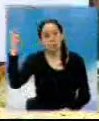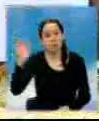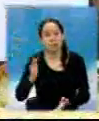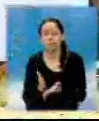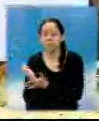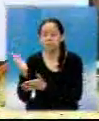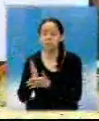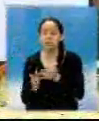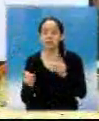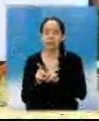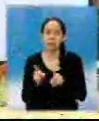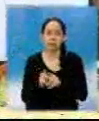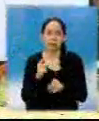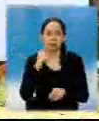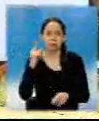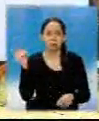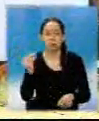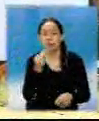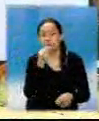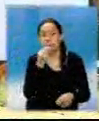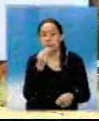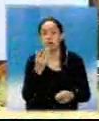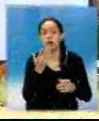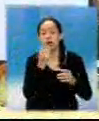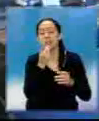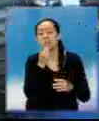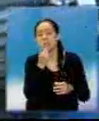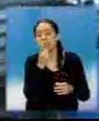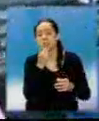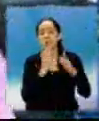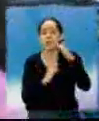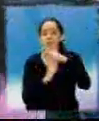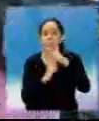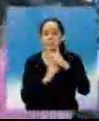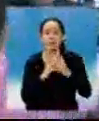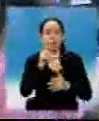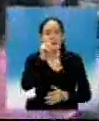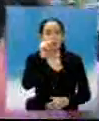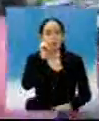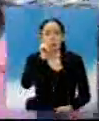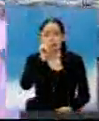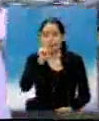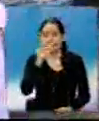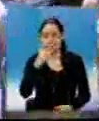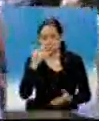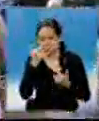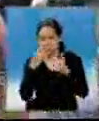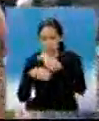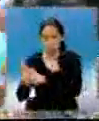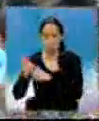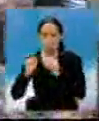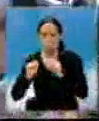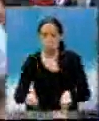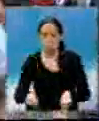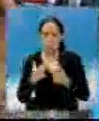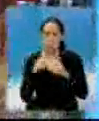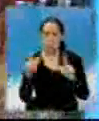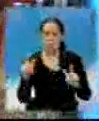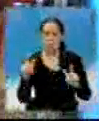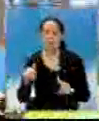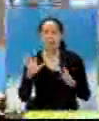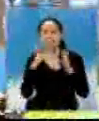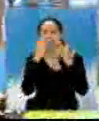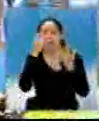y un comedor móvil que ofrece a los habitantes desayuno, almuerzo y cena sin costo de lunes a viernes. Según informaron los vecinos, el 17 de